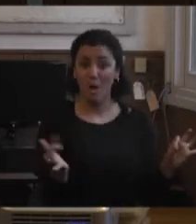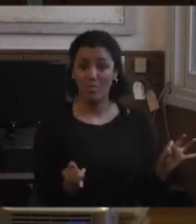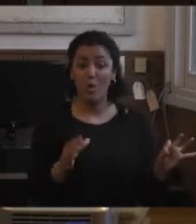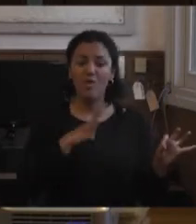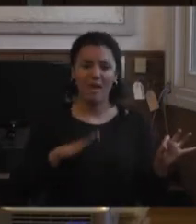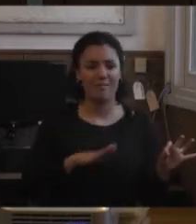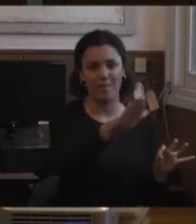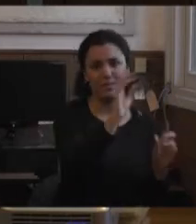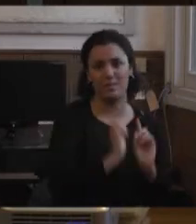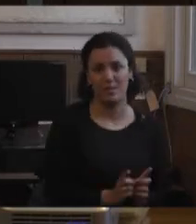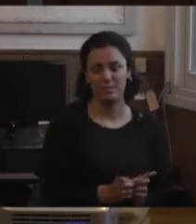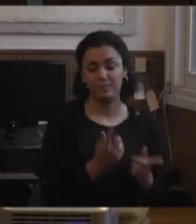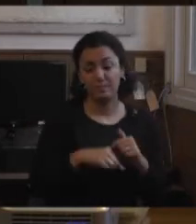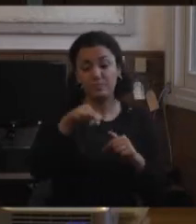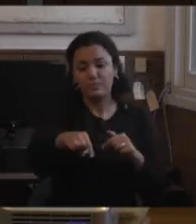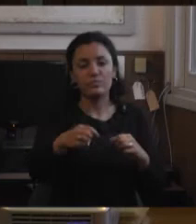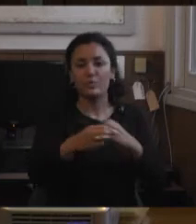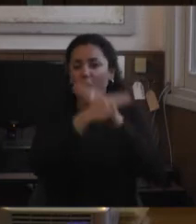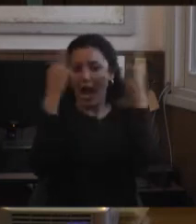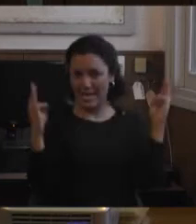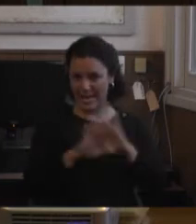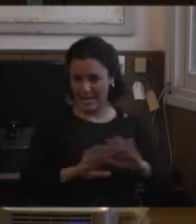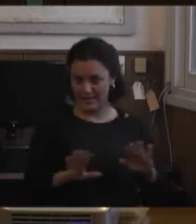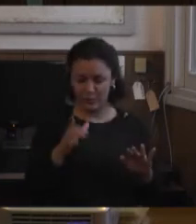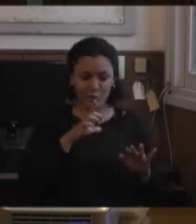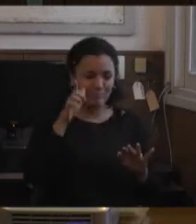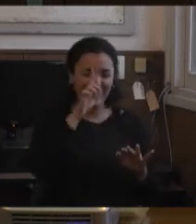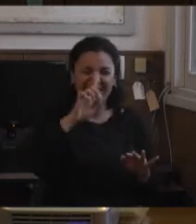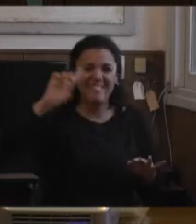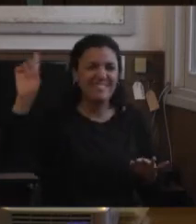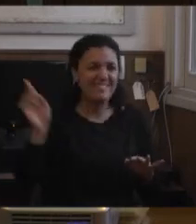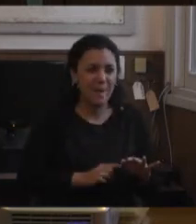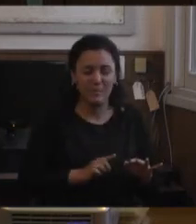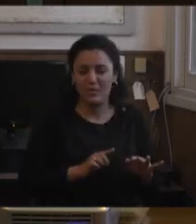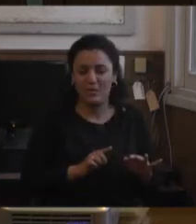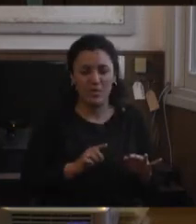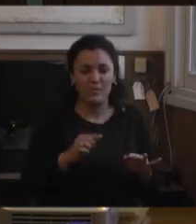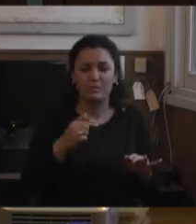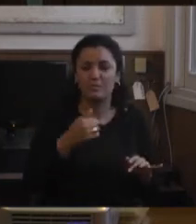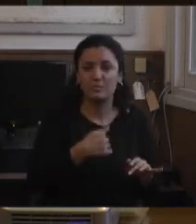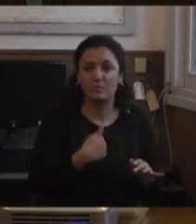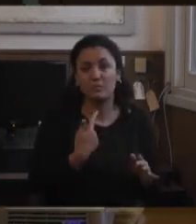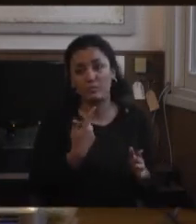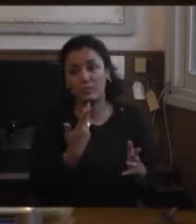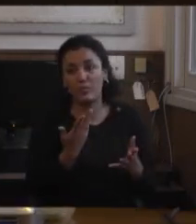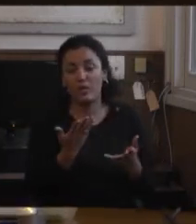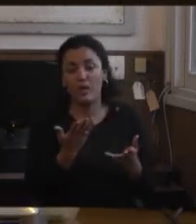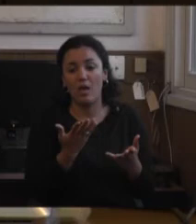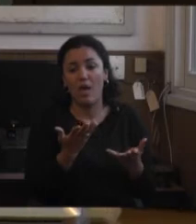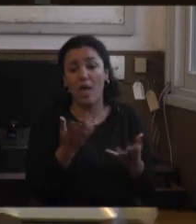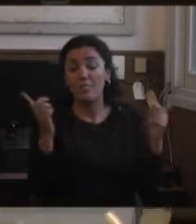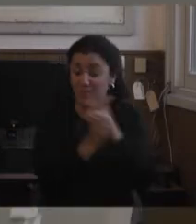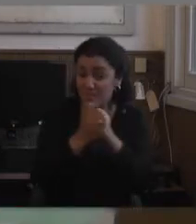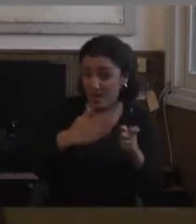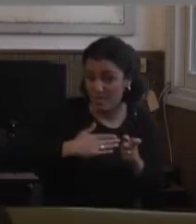Eso es en términos generales. Ahora voy a meterme rápidamente en una... algo que me costó mucho hacer, pero ahora van a darse cuenta por qué,